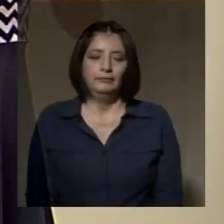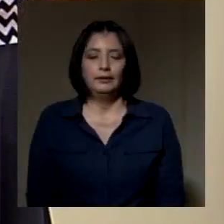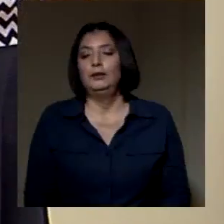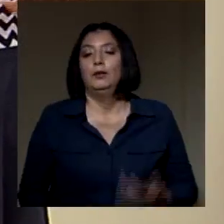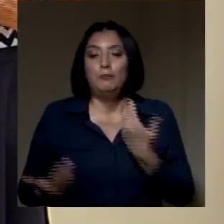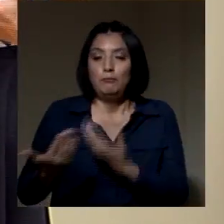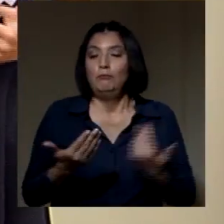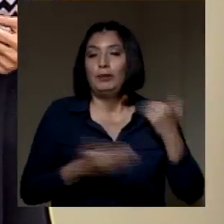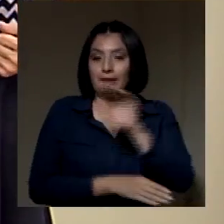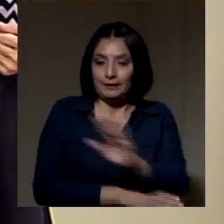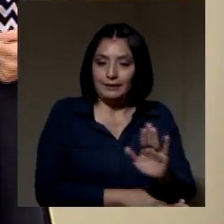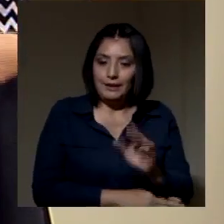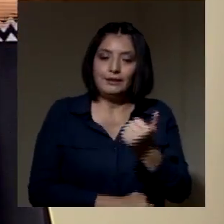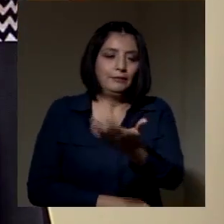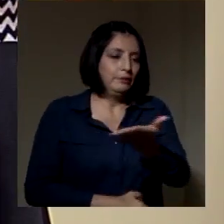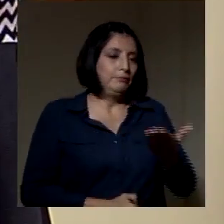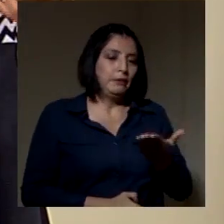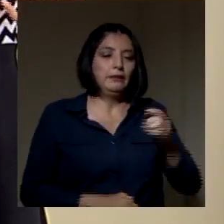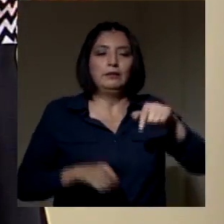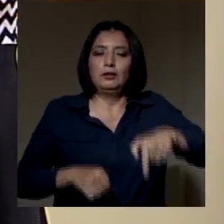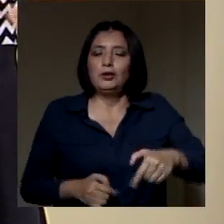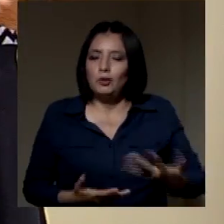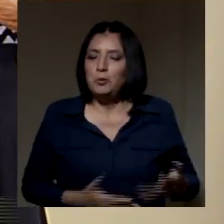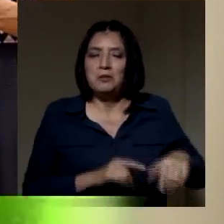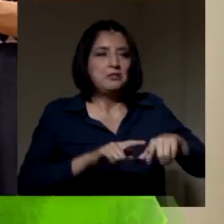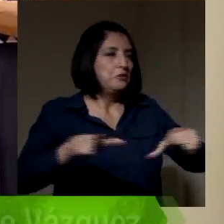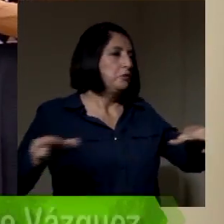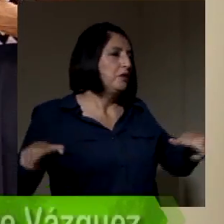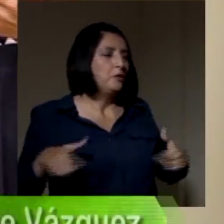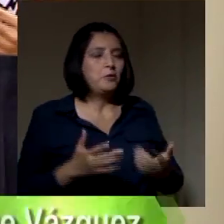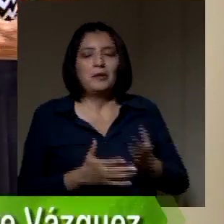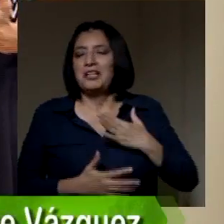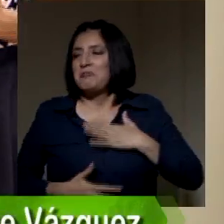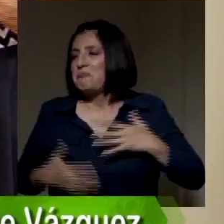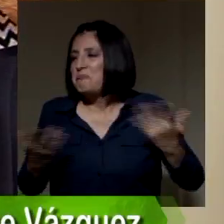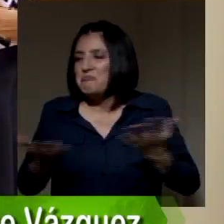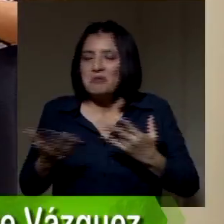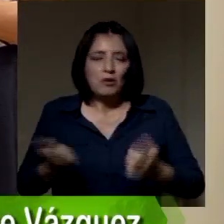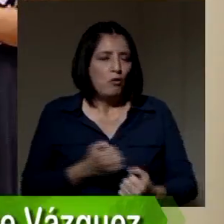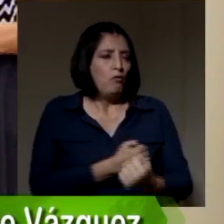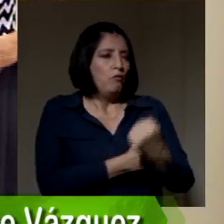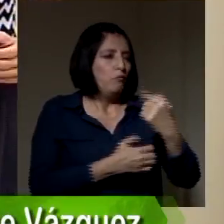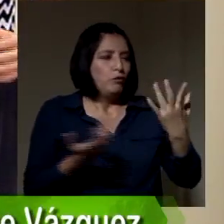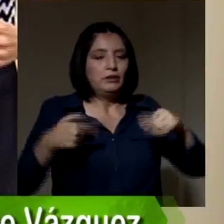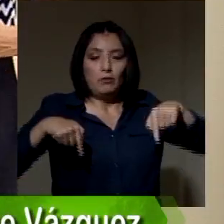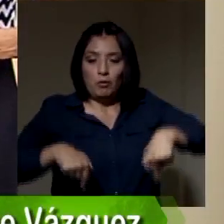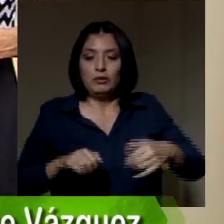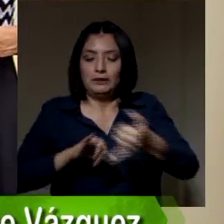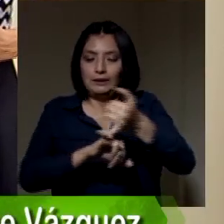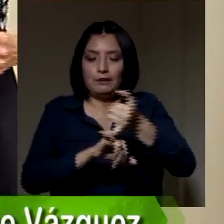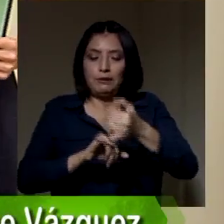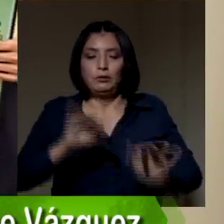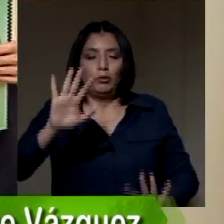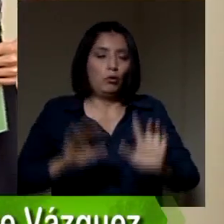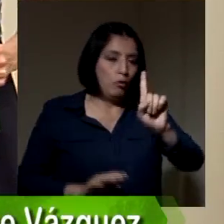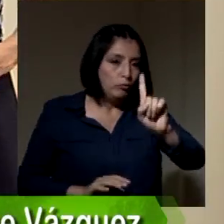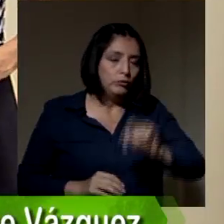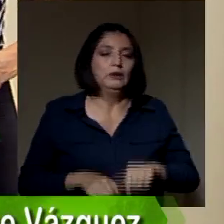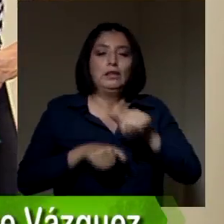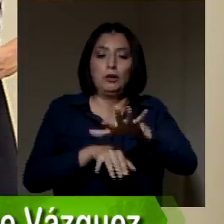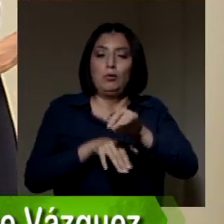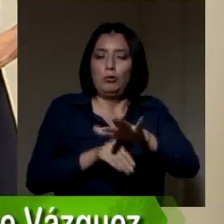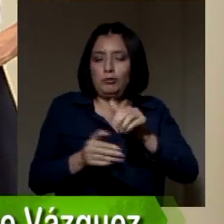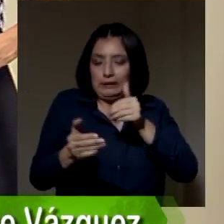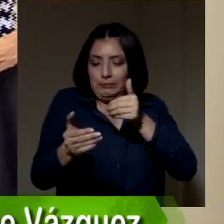Muy buenas tardes, bienvenidos. Aquí se respira en el set un ambiente de total energía. Hoy es sábado 11 de julio, estamos muy